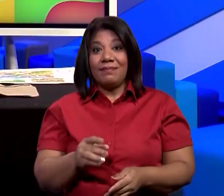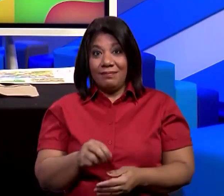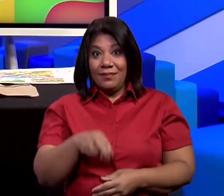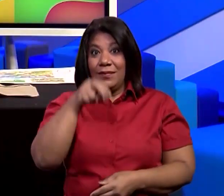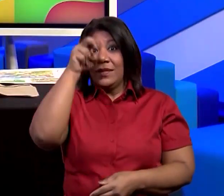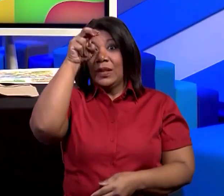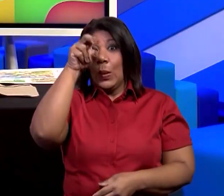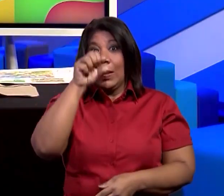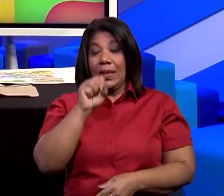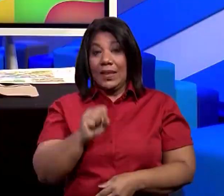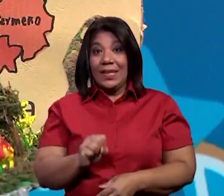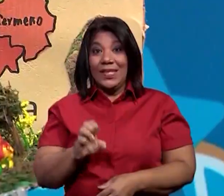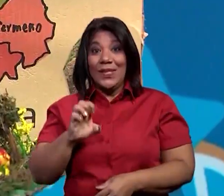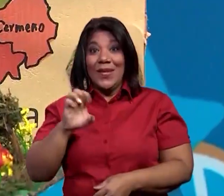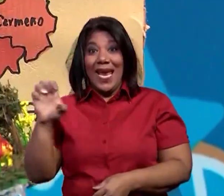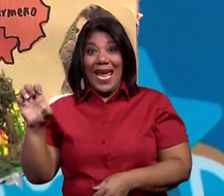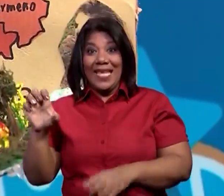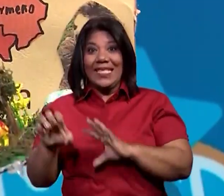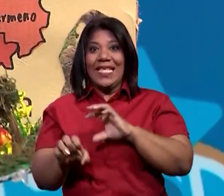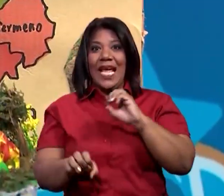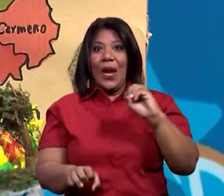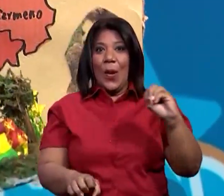de Lídice.